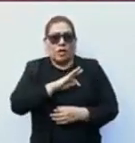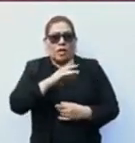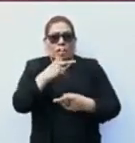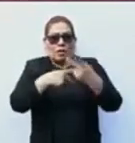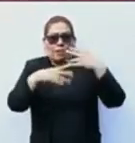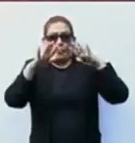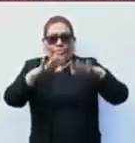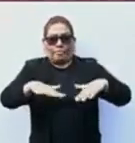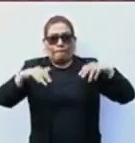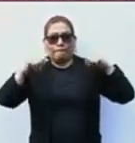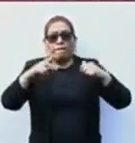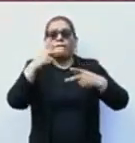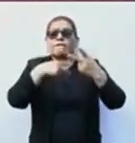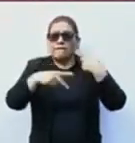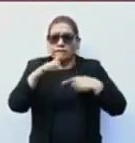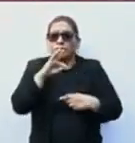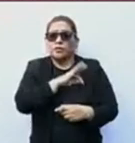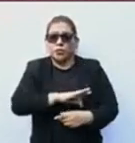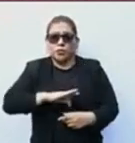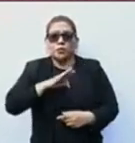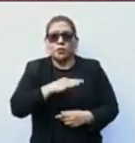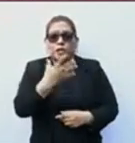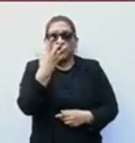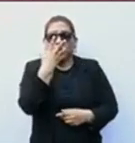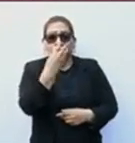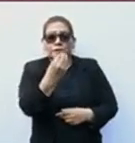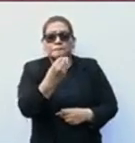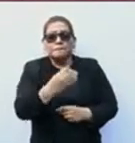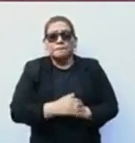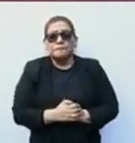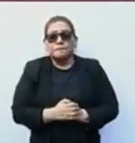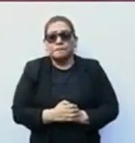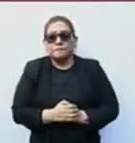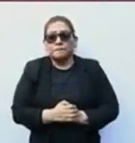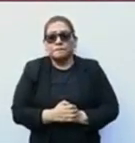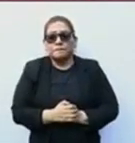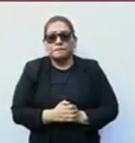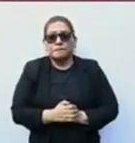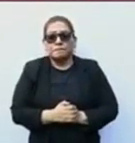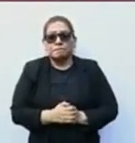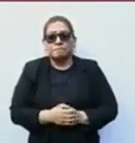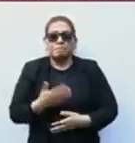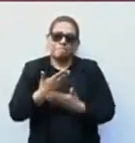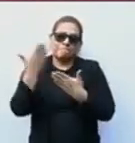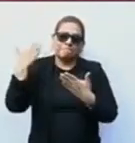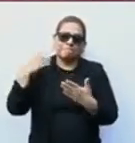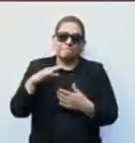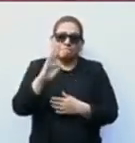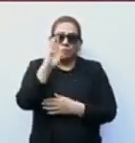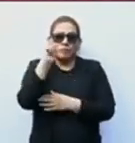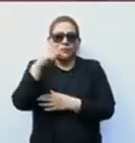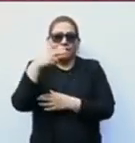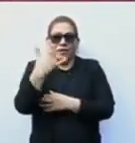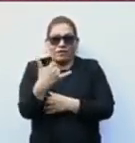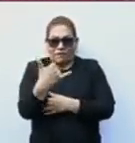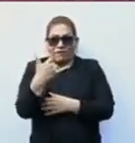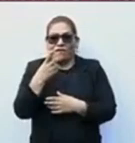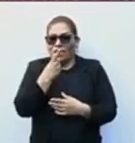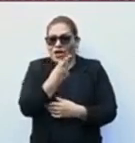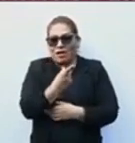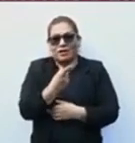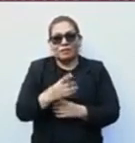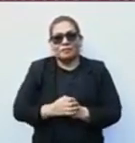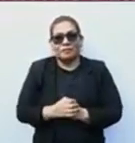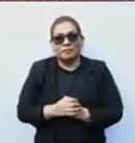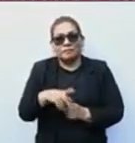aquí en Coyoacán, de verdad. Hace tiempo le decía yo a Fanny cuando íbamos llegando, pues yo